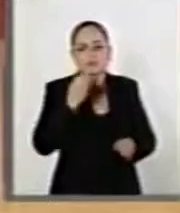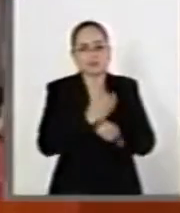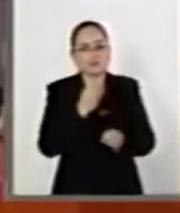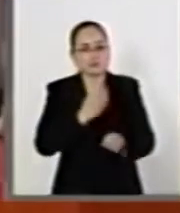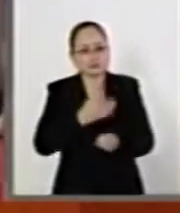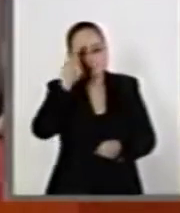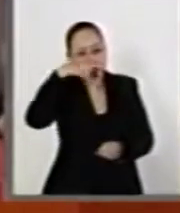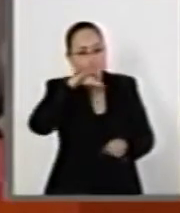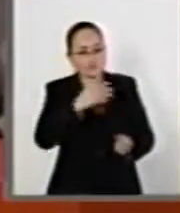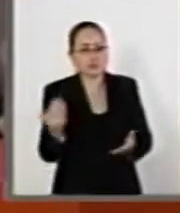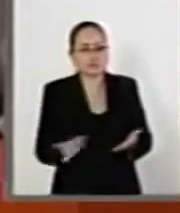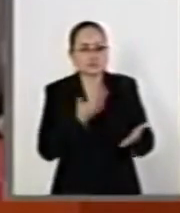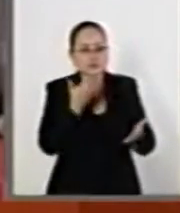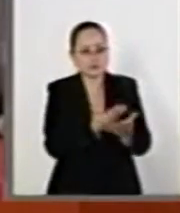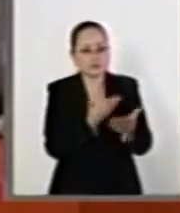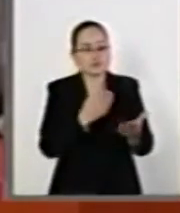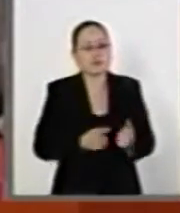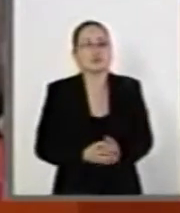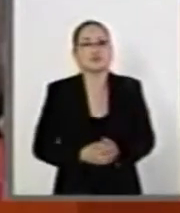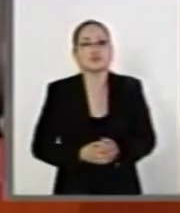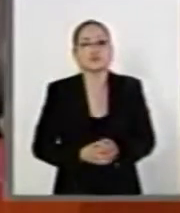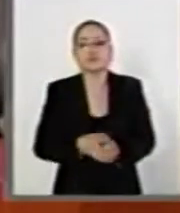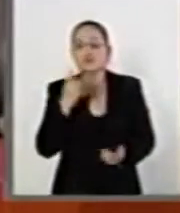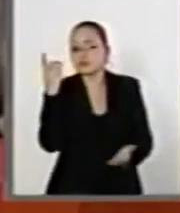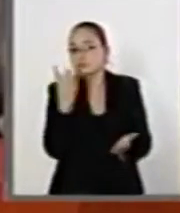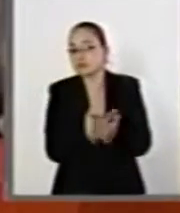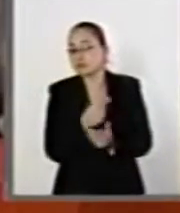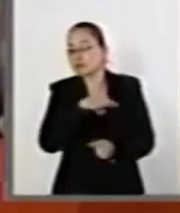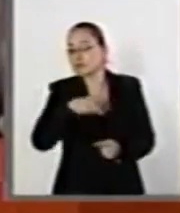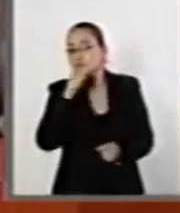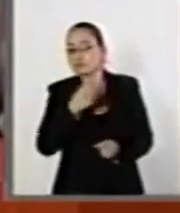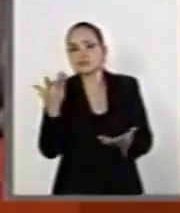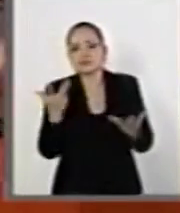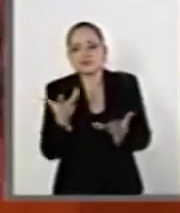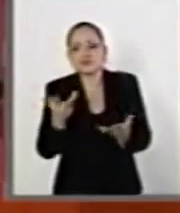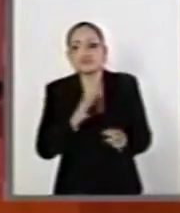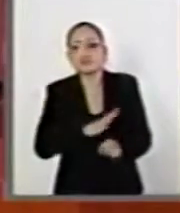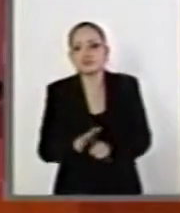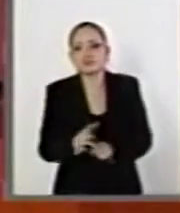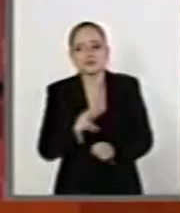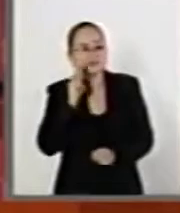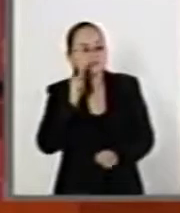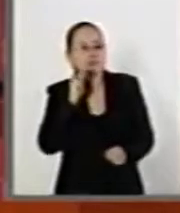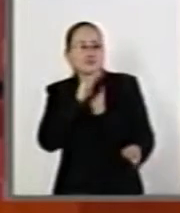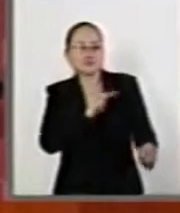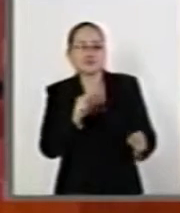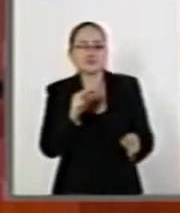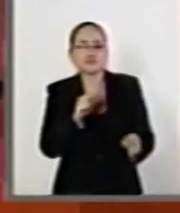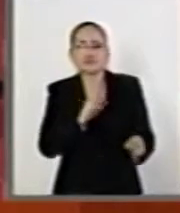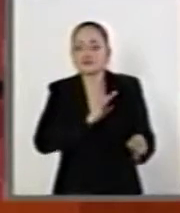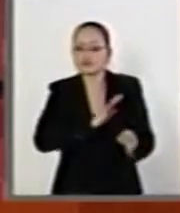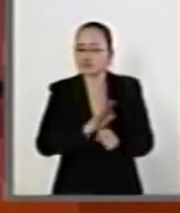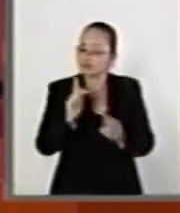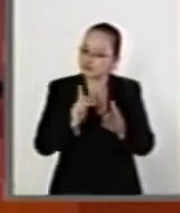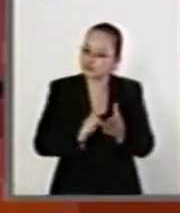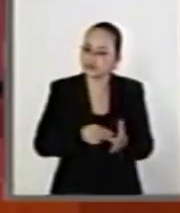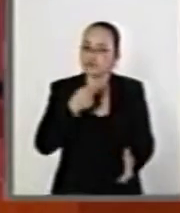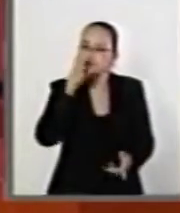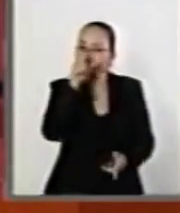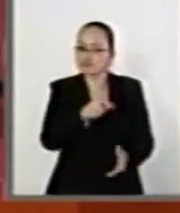proponiendo lo único que hace es develar nuevamente